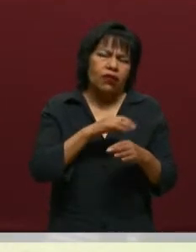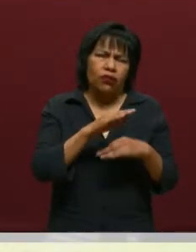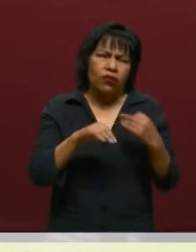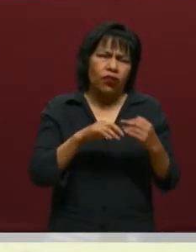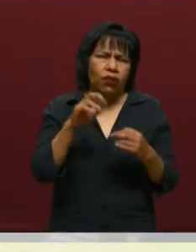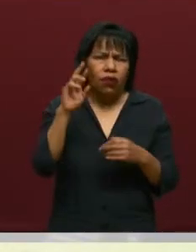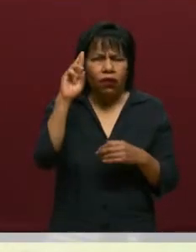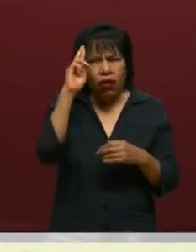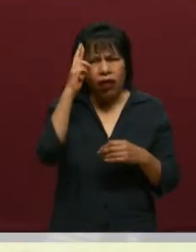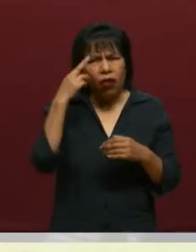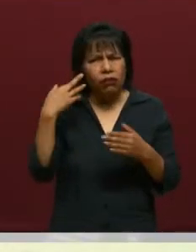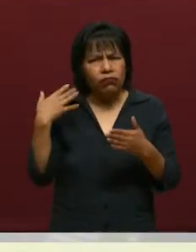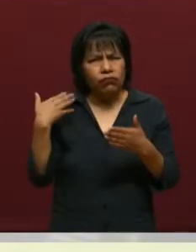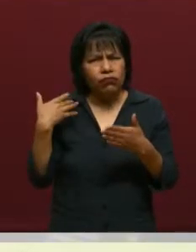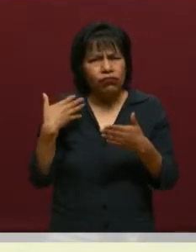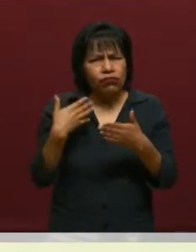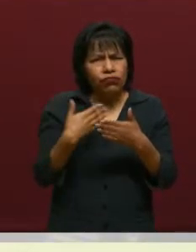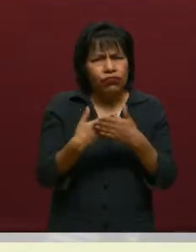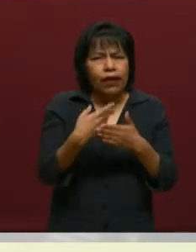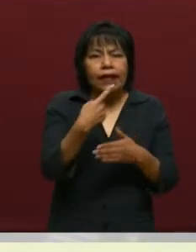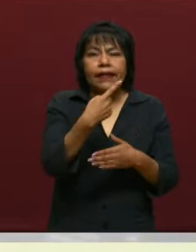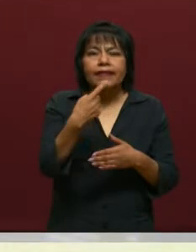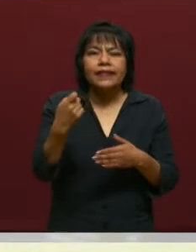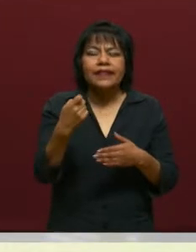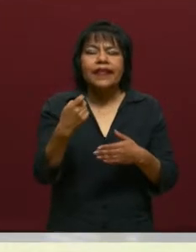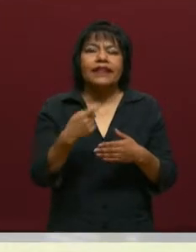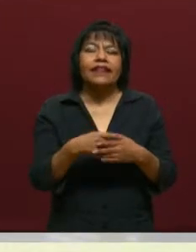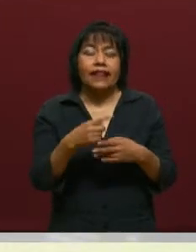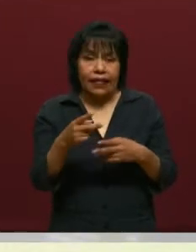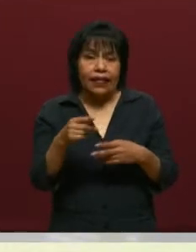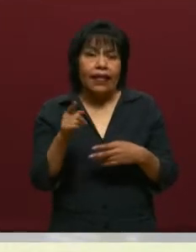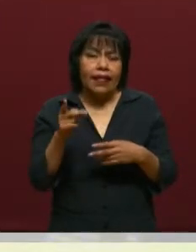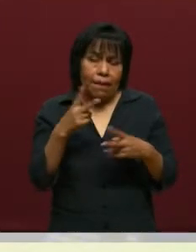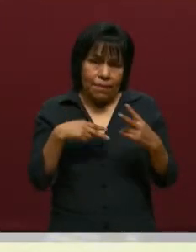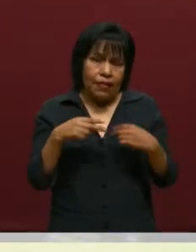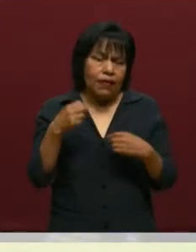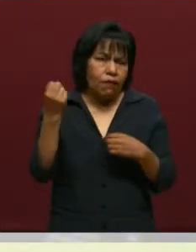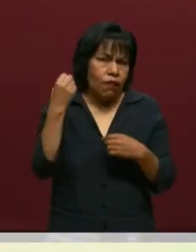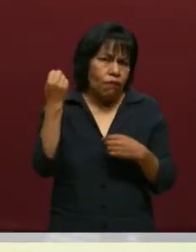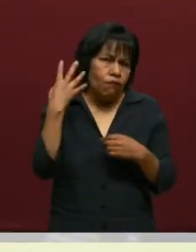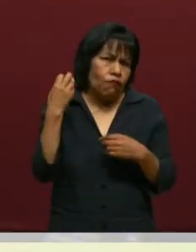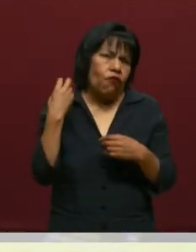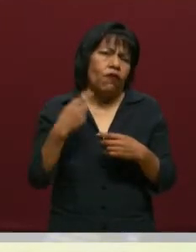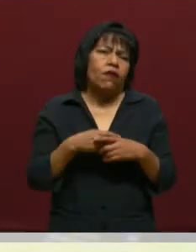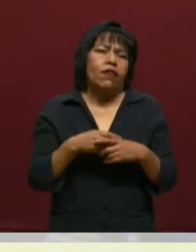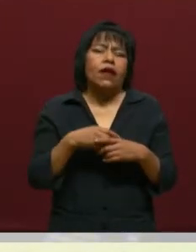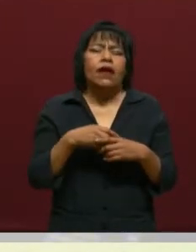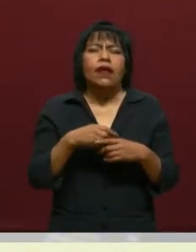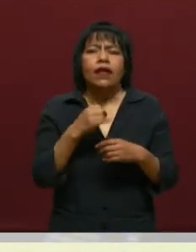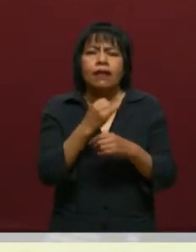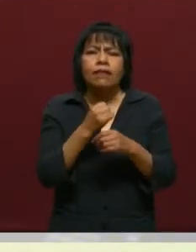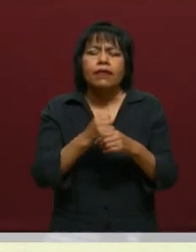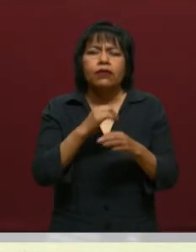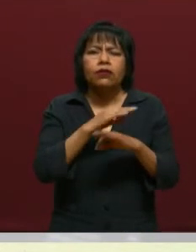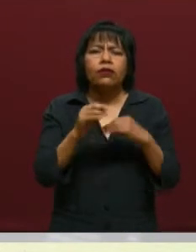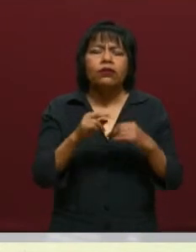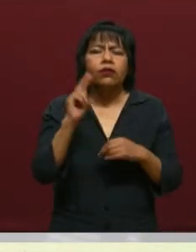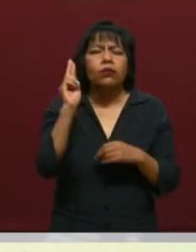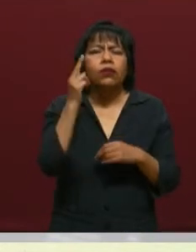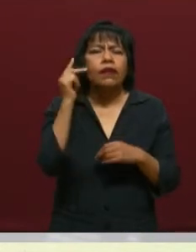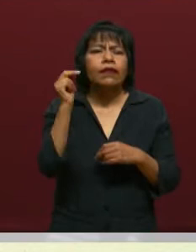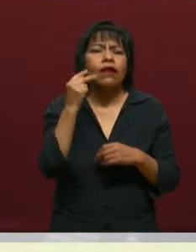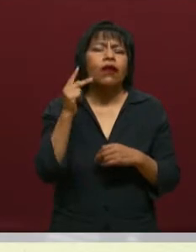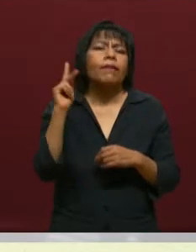lo que ha sucedido en estos 100 programas, y él venía justamente de este foro de investigación de las universidades tecnológicas y